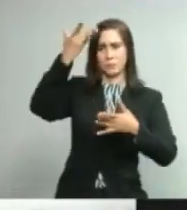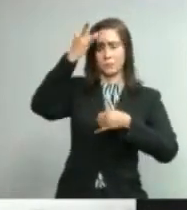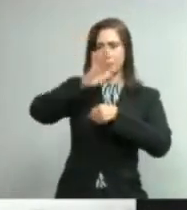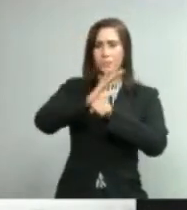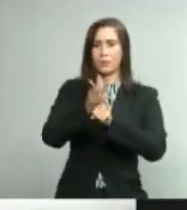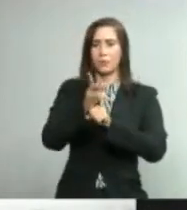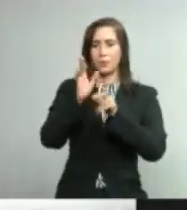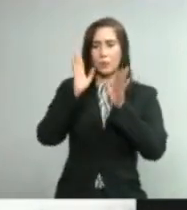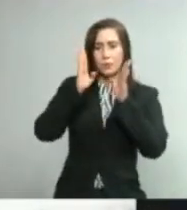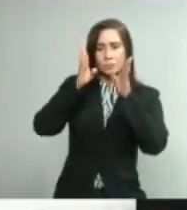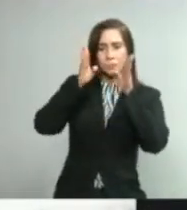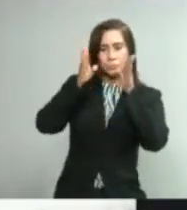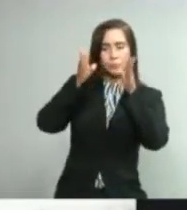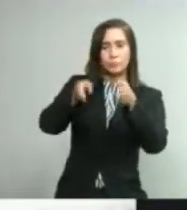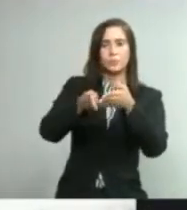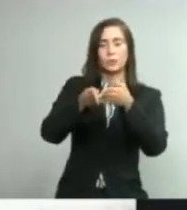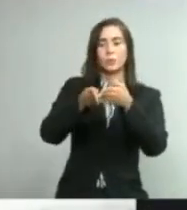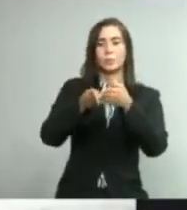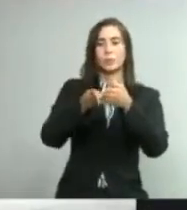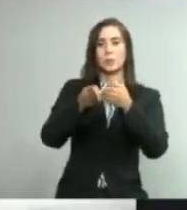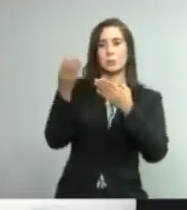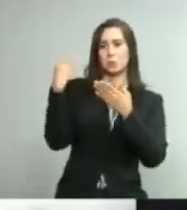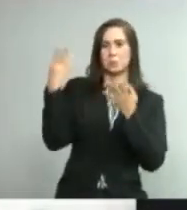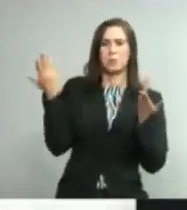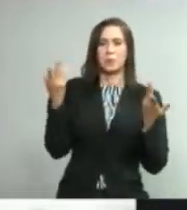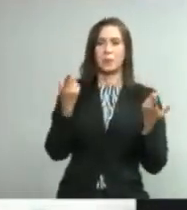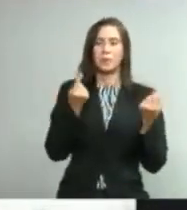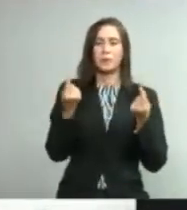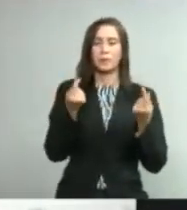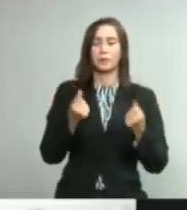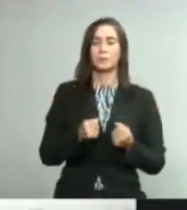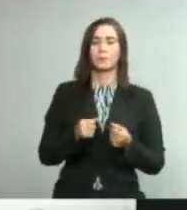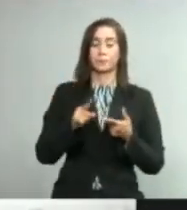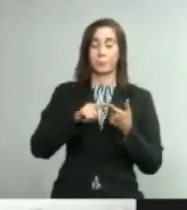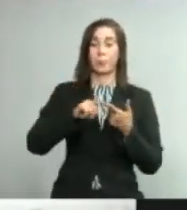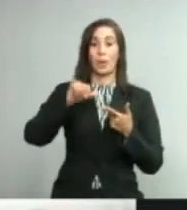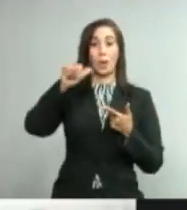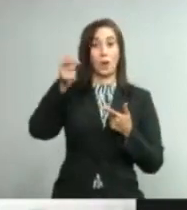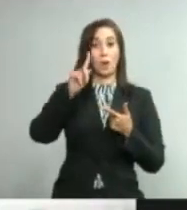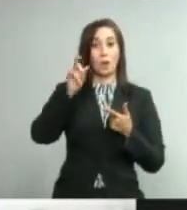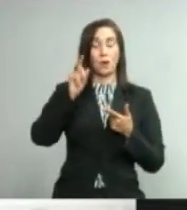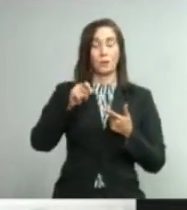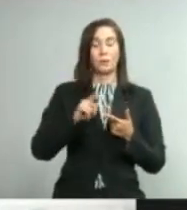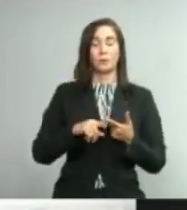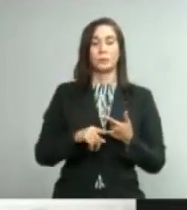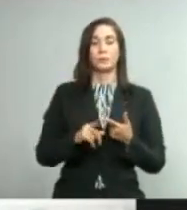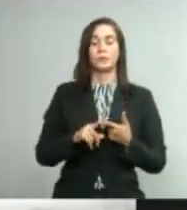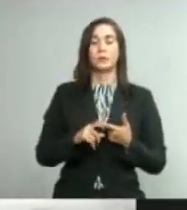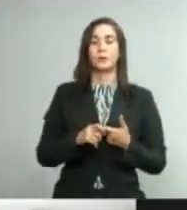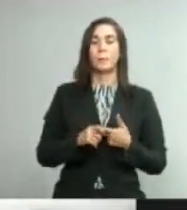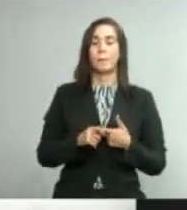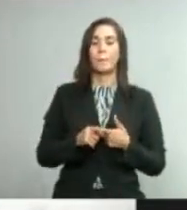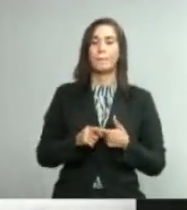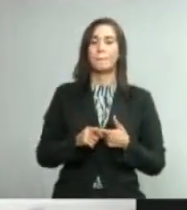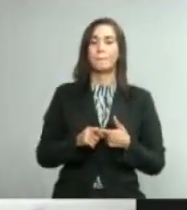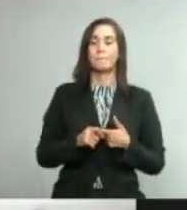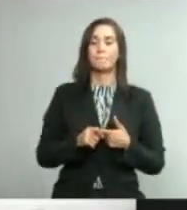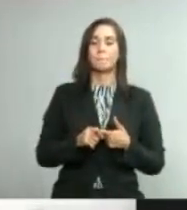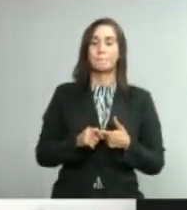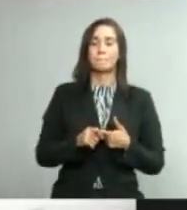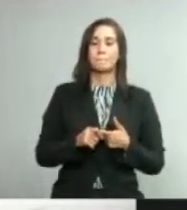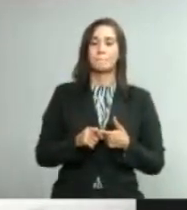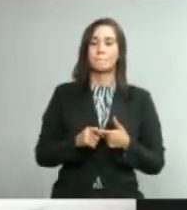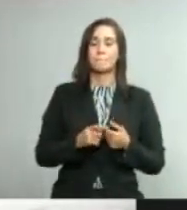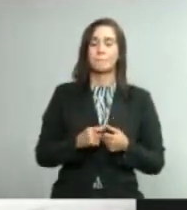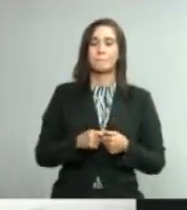en otro aspecto, ministro, me llama la atención que normalmente en los porcentajes que usted da,